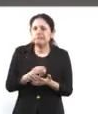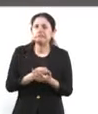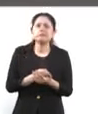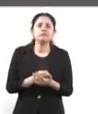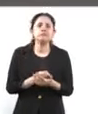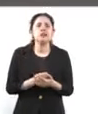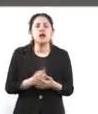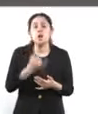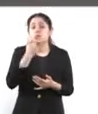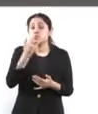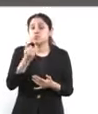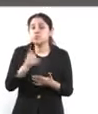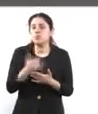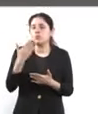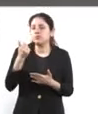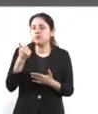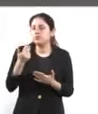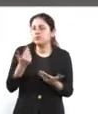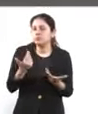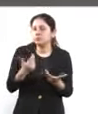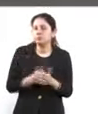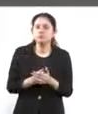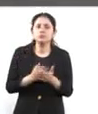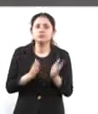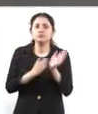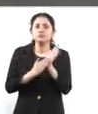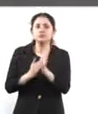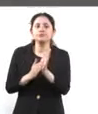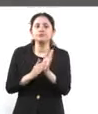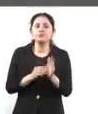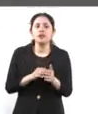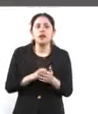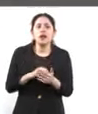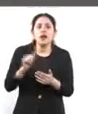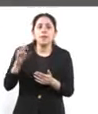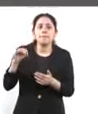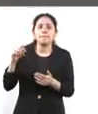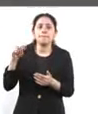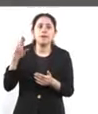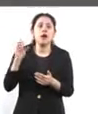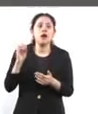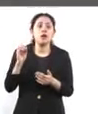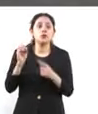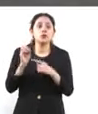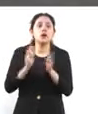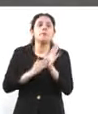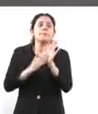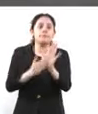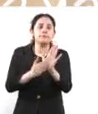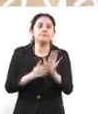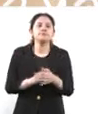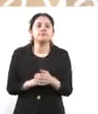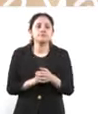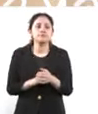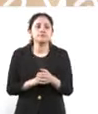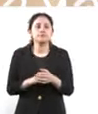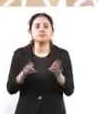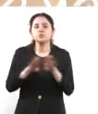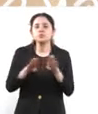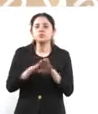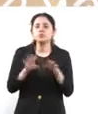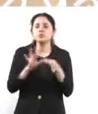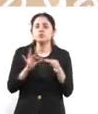tiene un alcance menor el amparo, ya la Fiscalía lo puede explicar con mayor detalle en términos